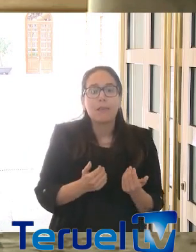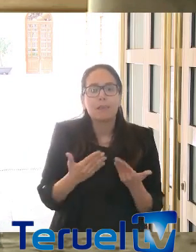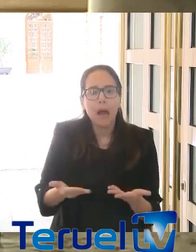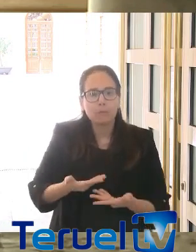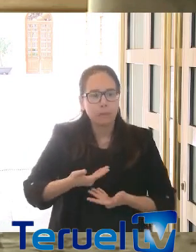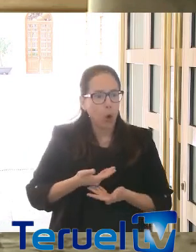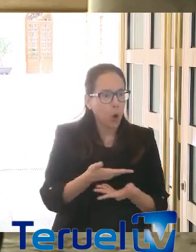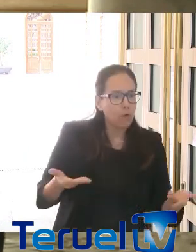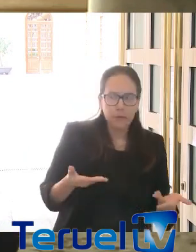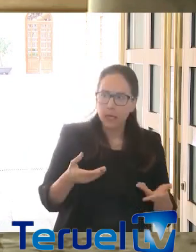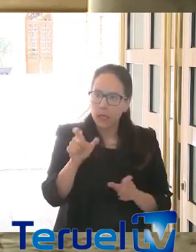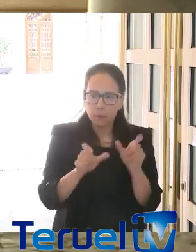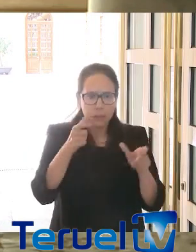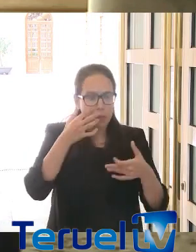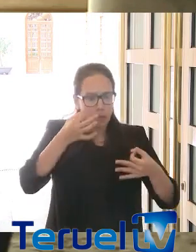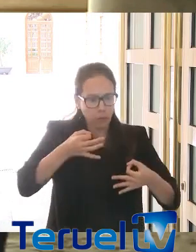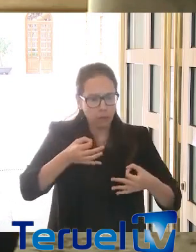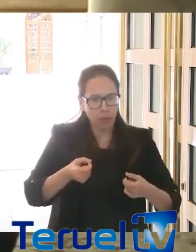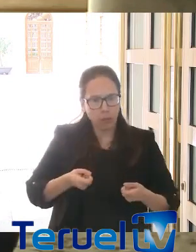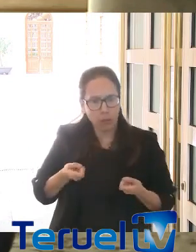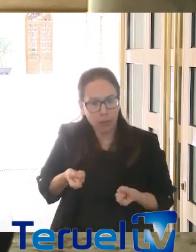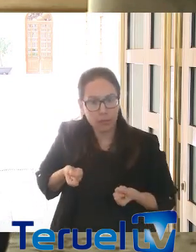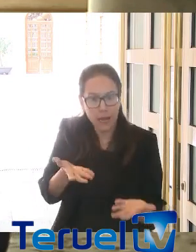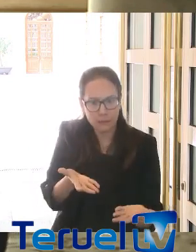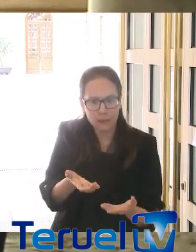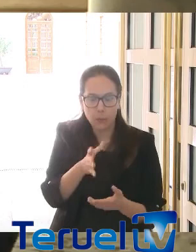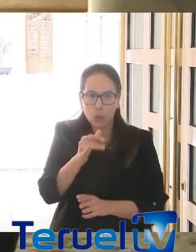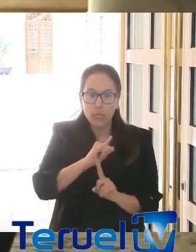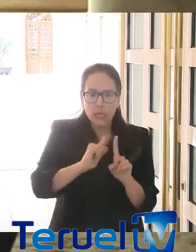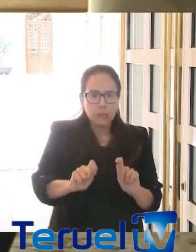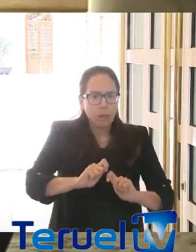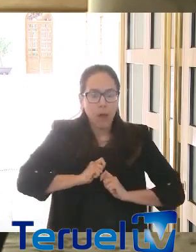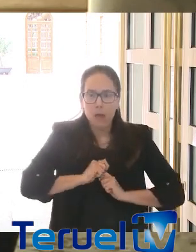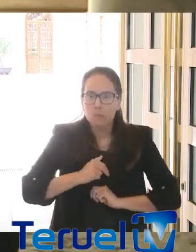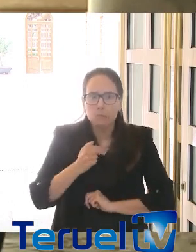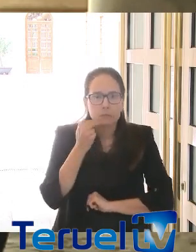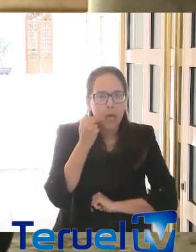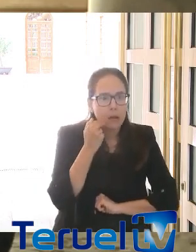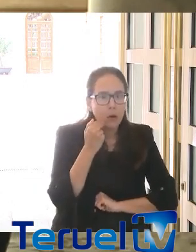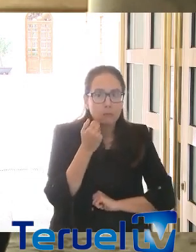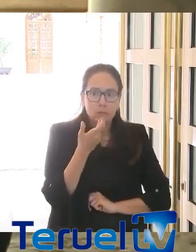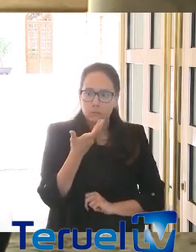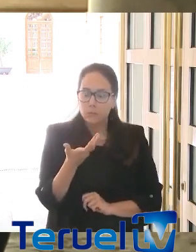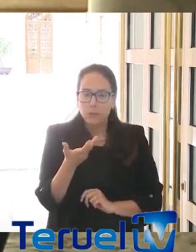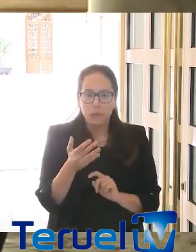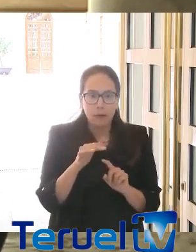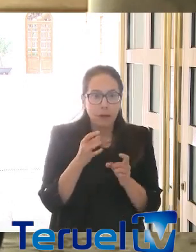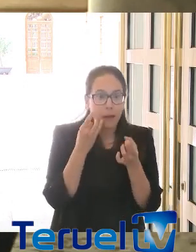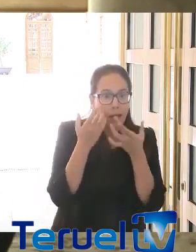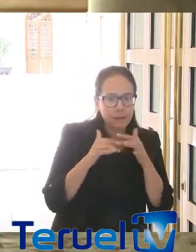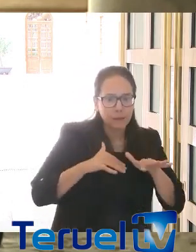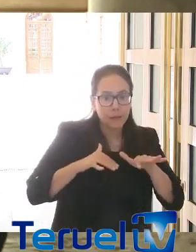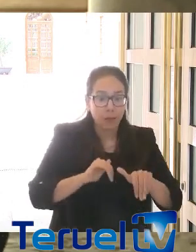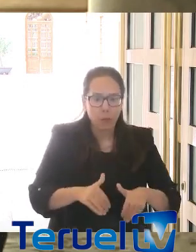certidumbre entre las personas. Esta es una crisis que ha generado mucho miedo. Ese miedo está condicionando la vuelta a la actividad y está condicionando